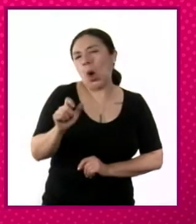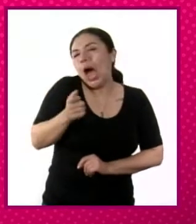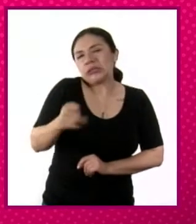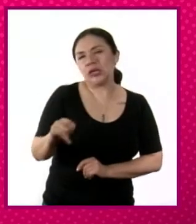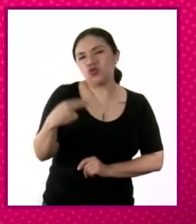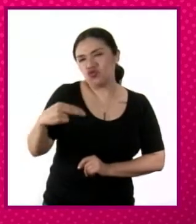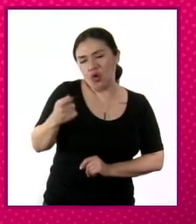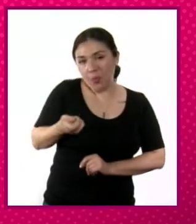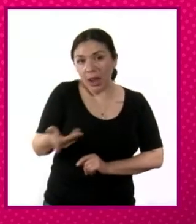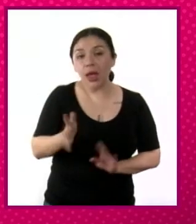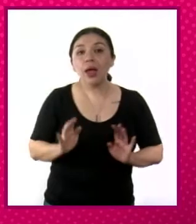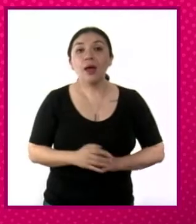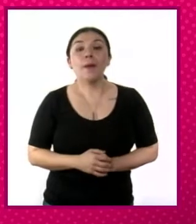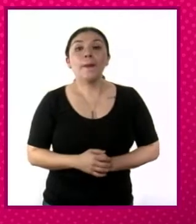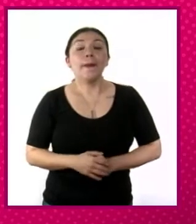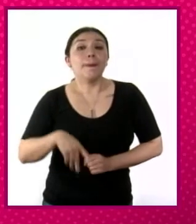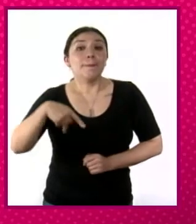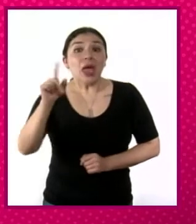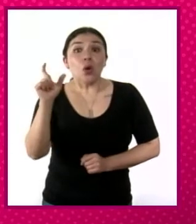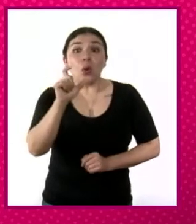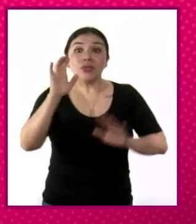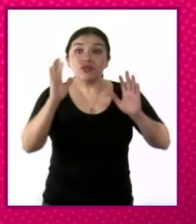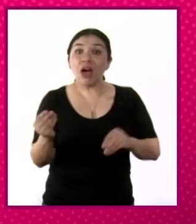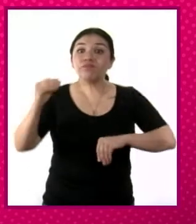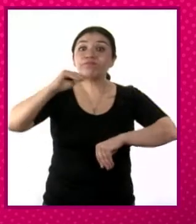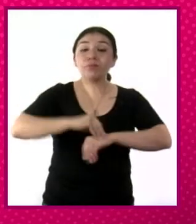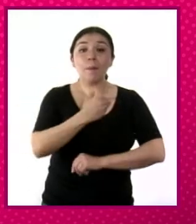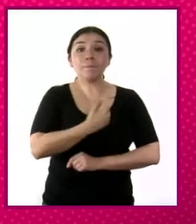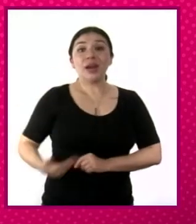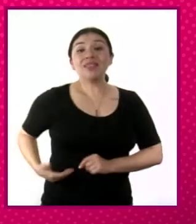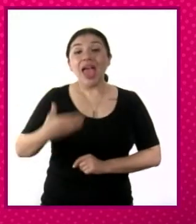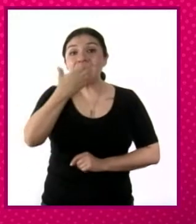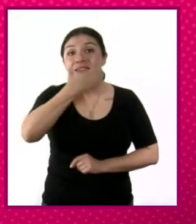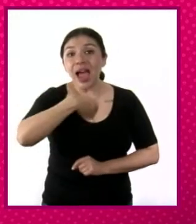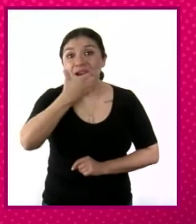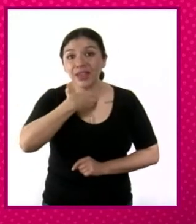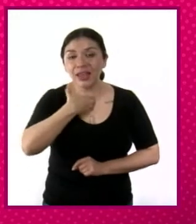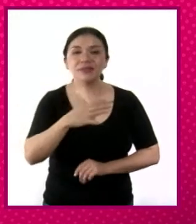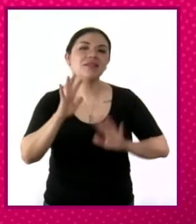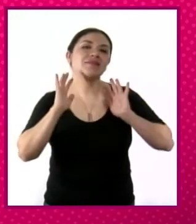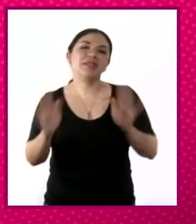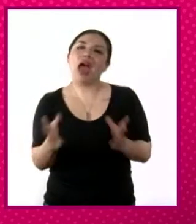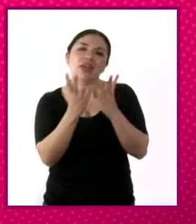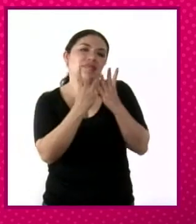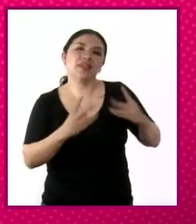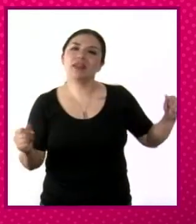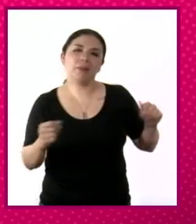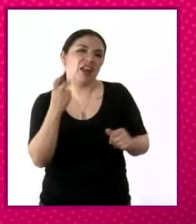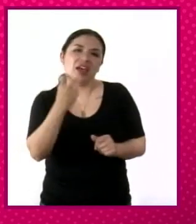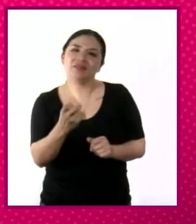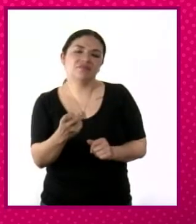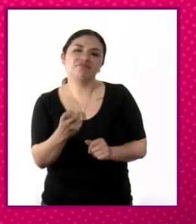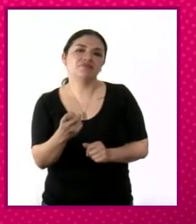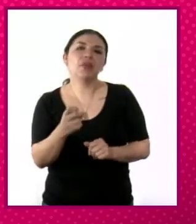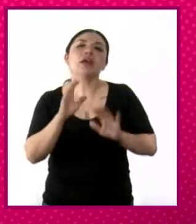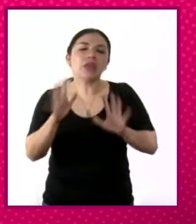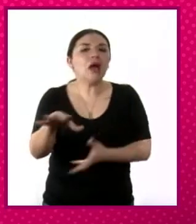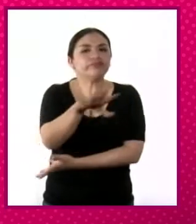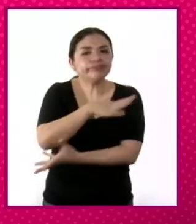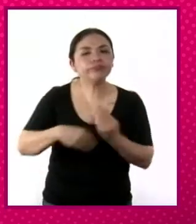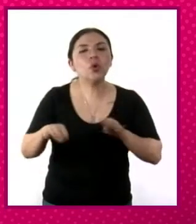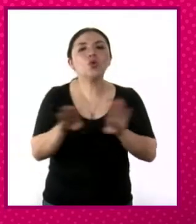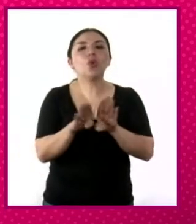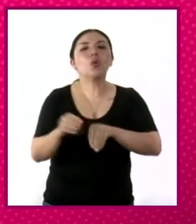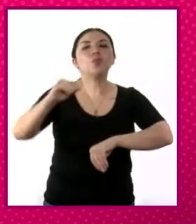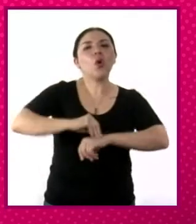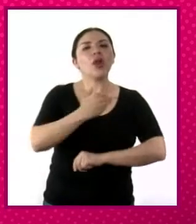pero cuando llegue Cárdenas al poder este maximato pues desaparecerá y será sustituido por